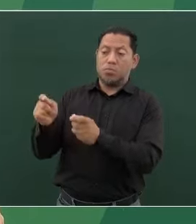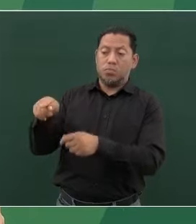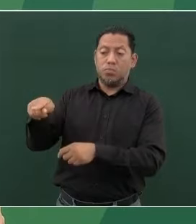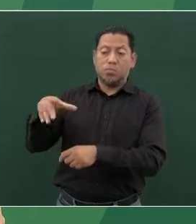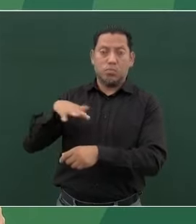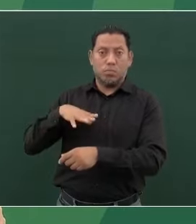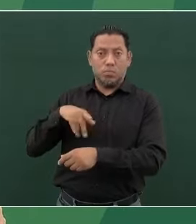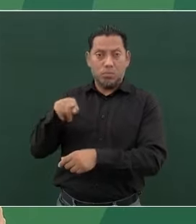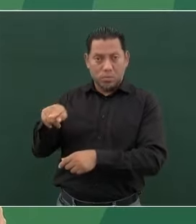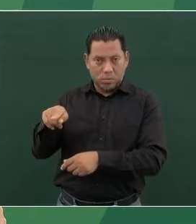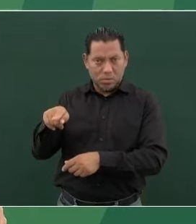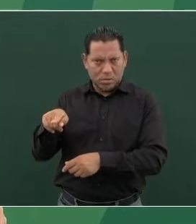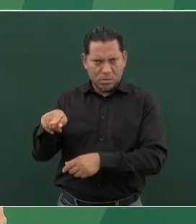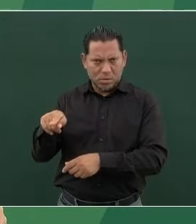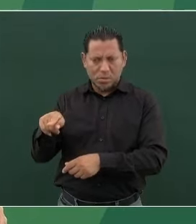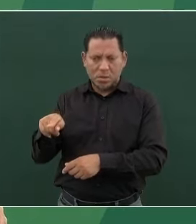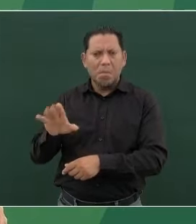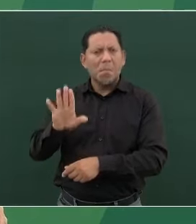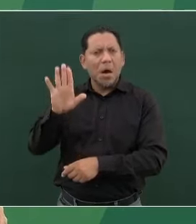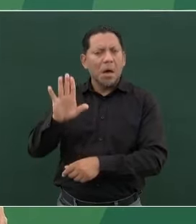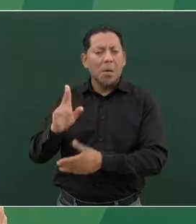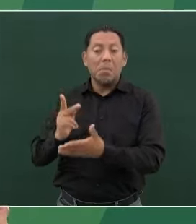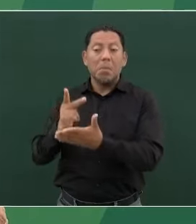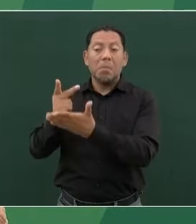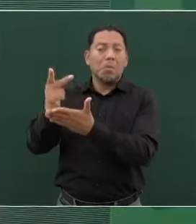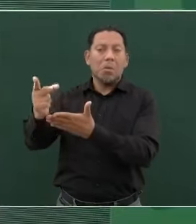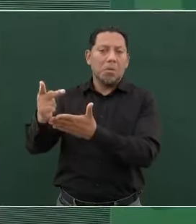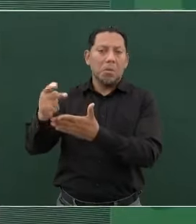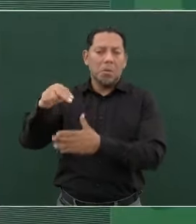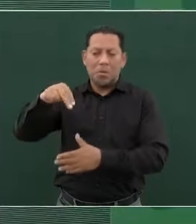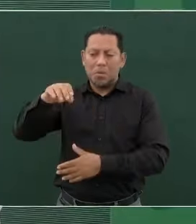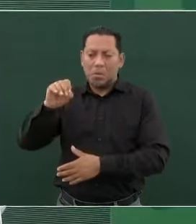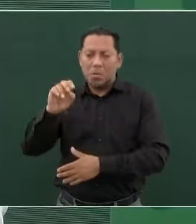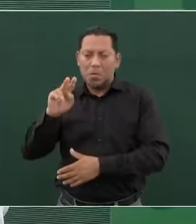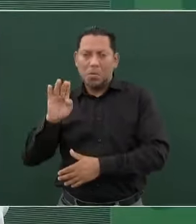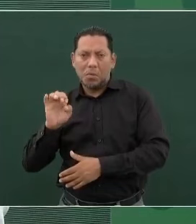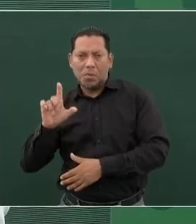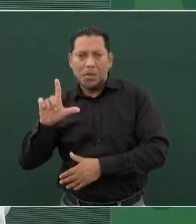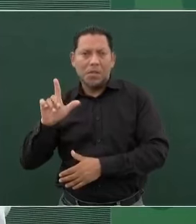tratara del premio Nobel del periodismo,